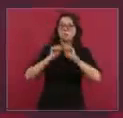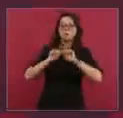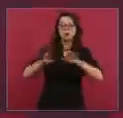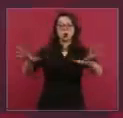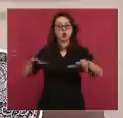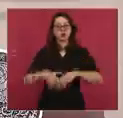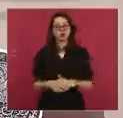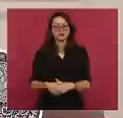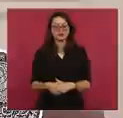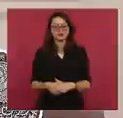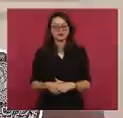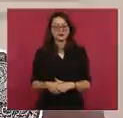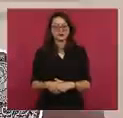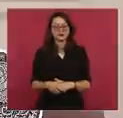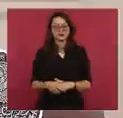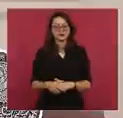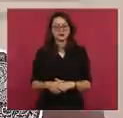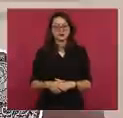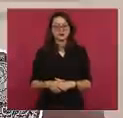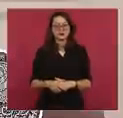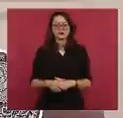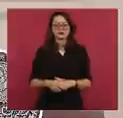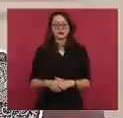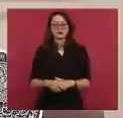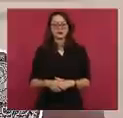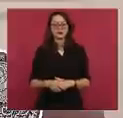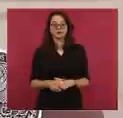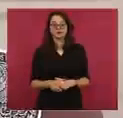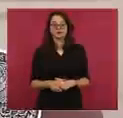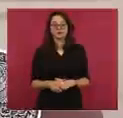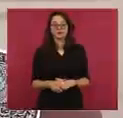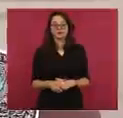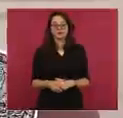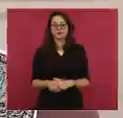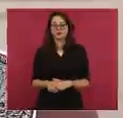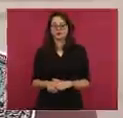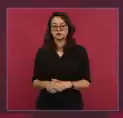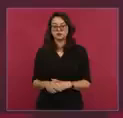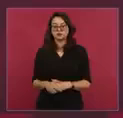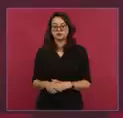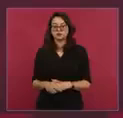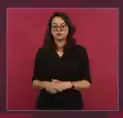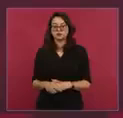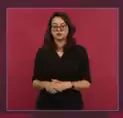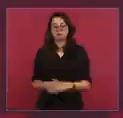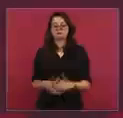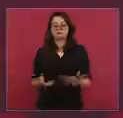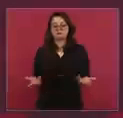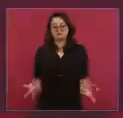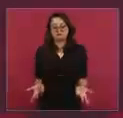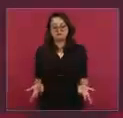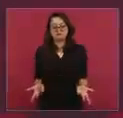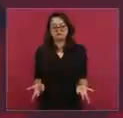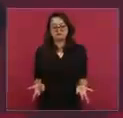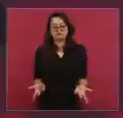estamos bastante bien,